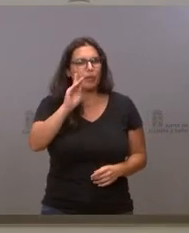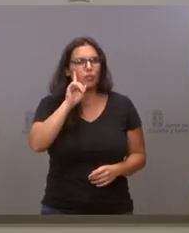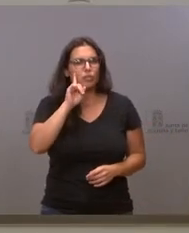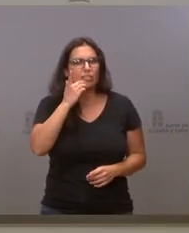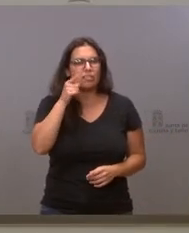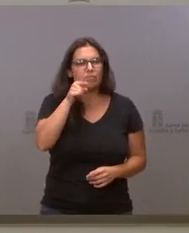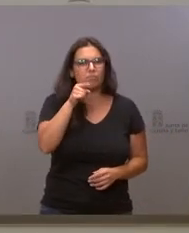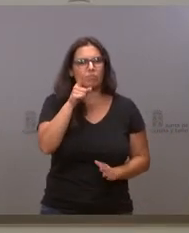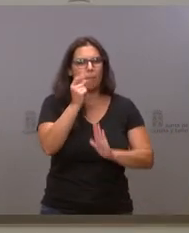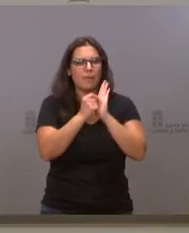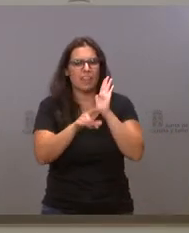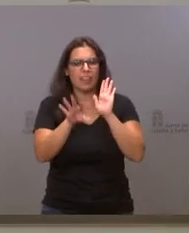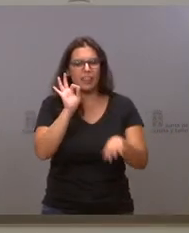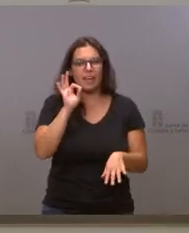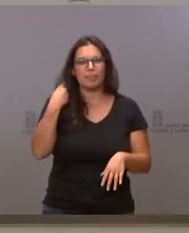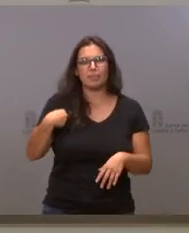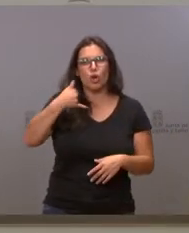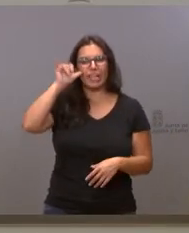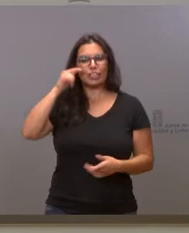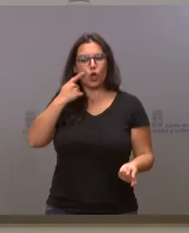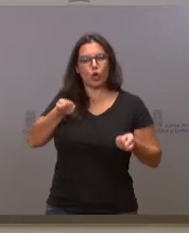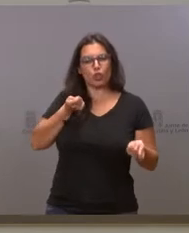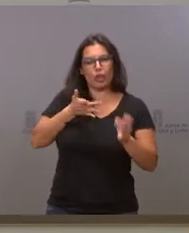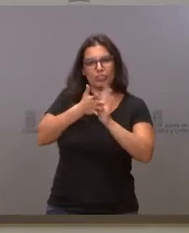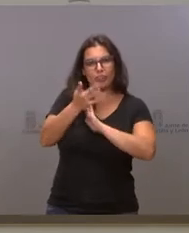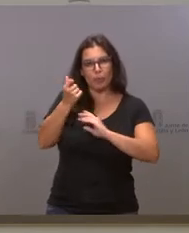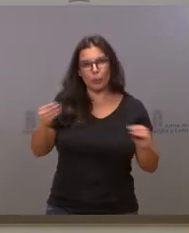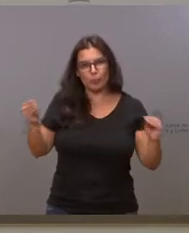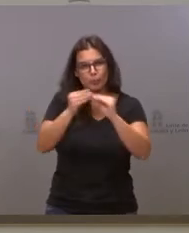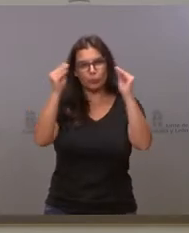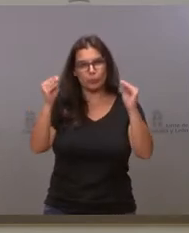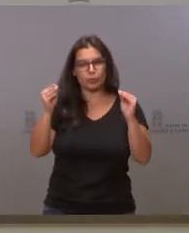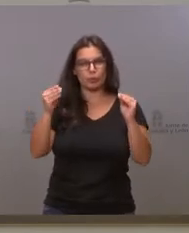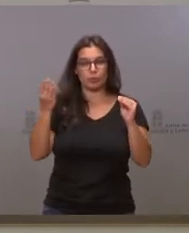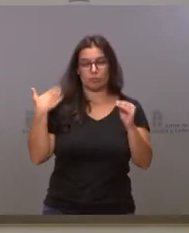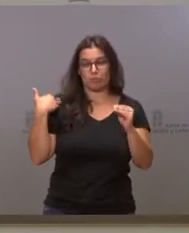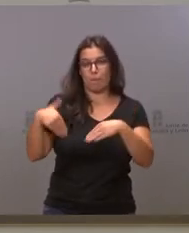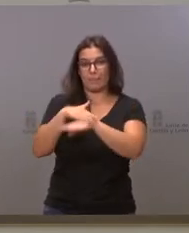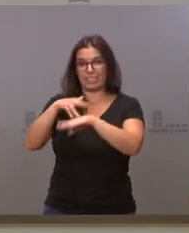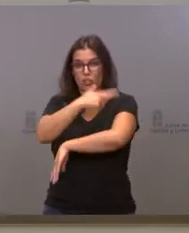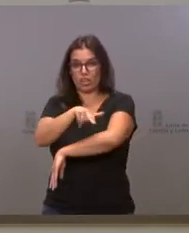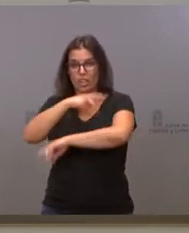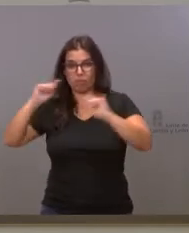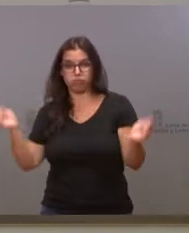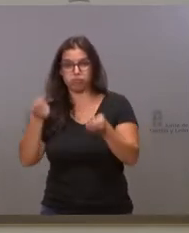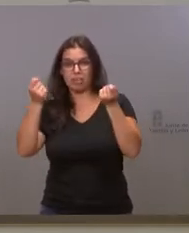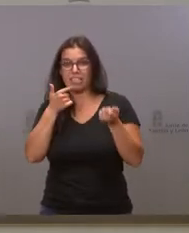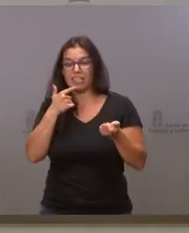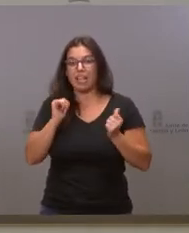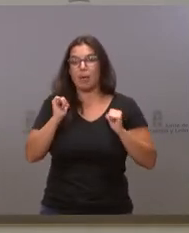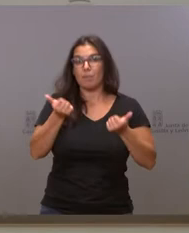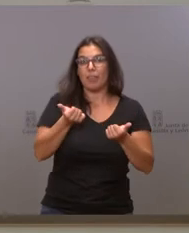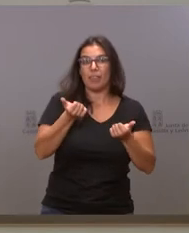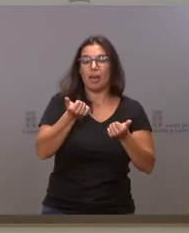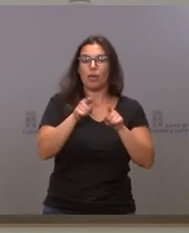medida del riesgo controlado coincide un poco con este anuncio que ha hecho el Ministerio de Sanidad de que se van a relajar las medidas del